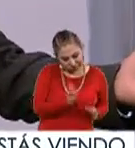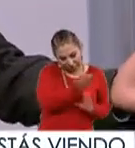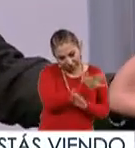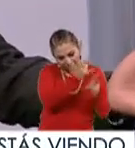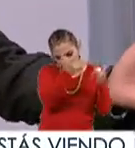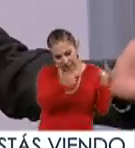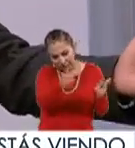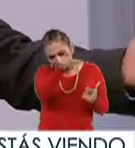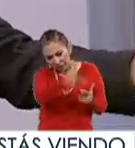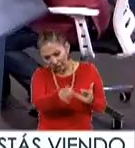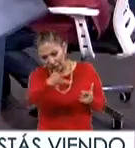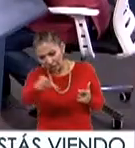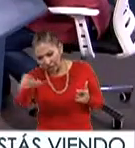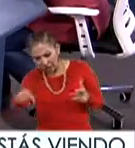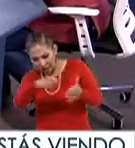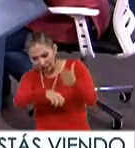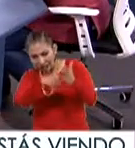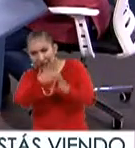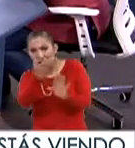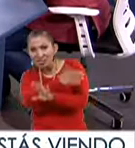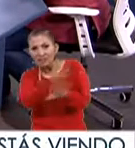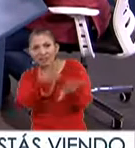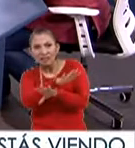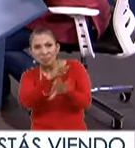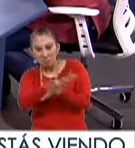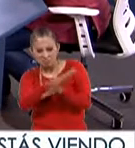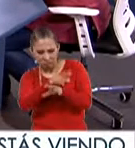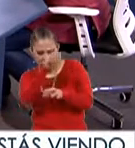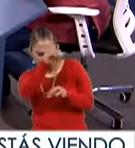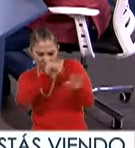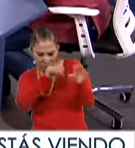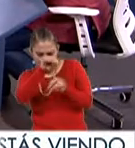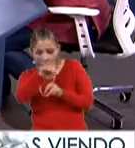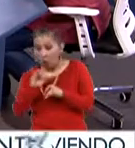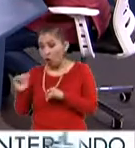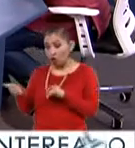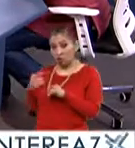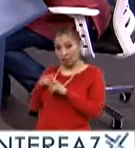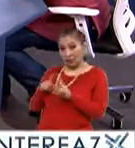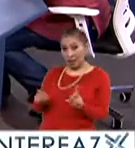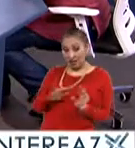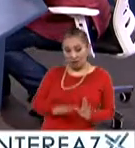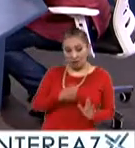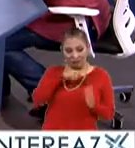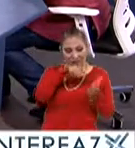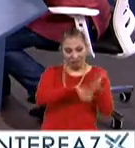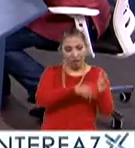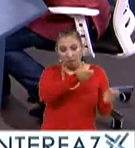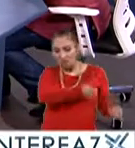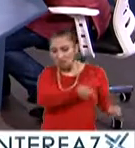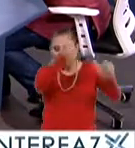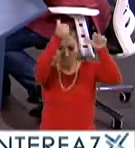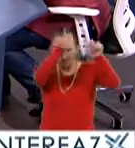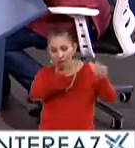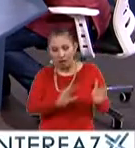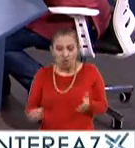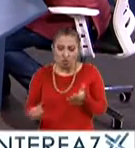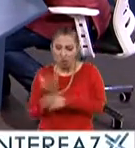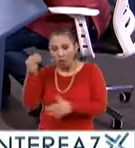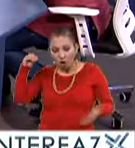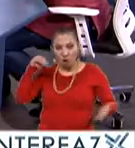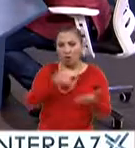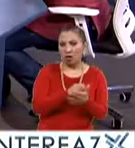antecedentes de las reformas anteriores. En otros casos, que se hacía era una reforma, quitabas todo lo que existía, ponías algo